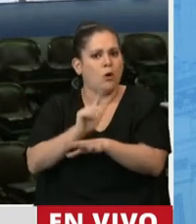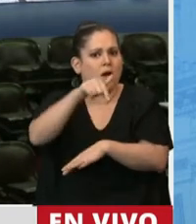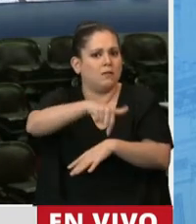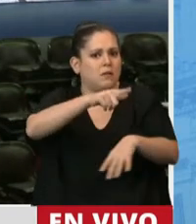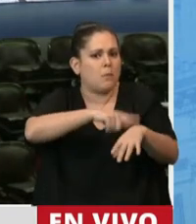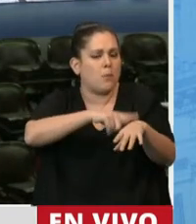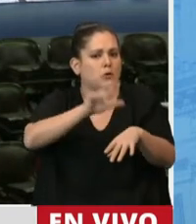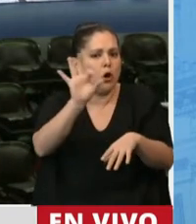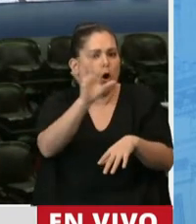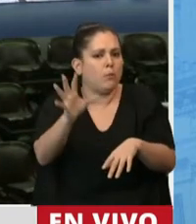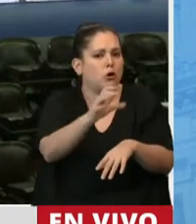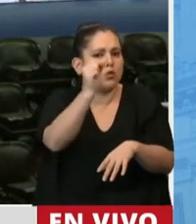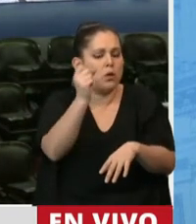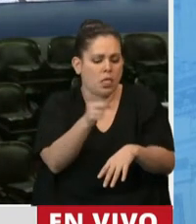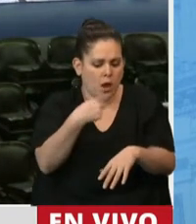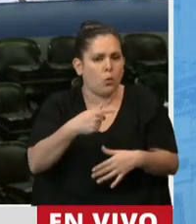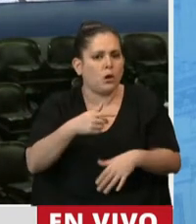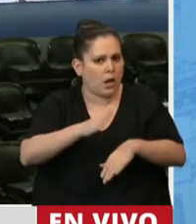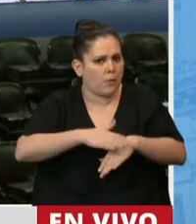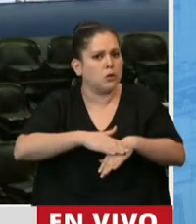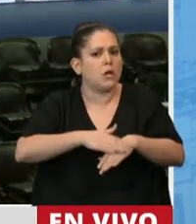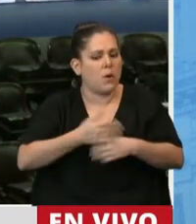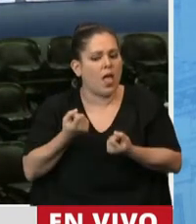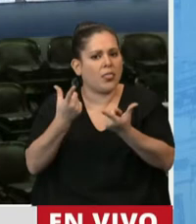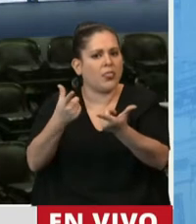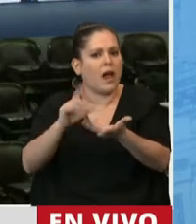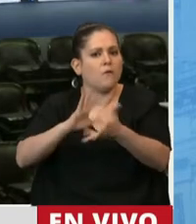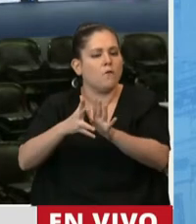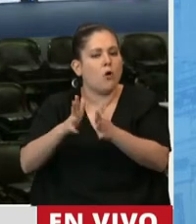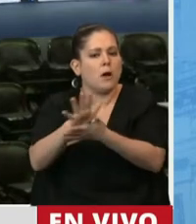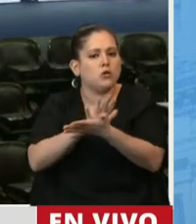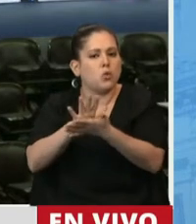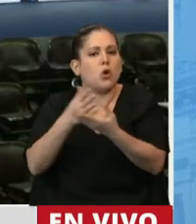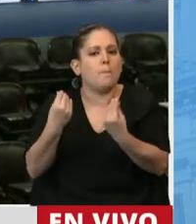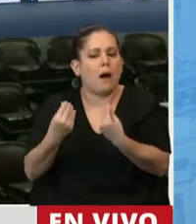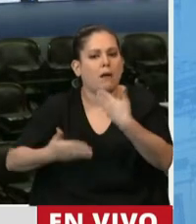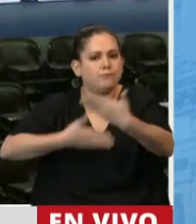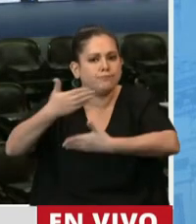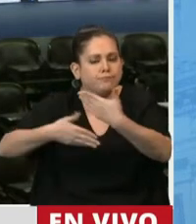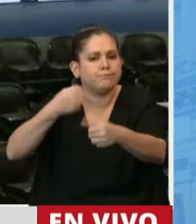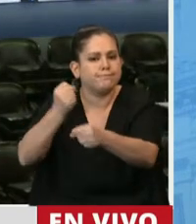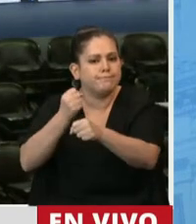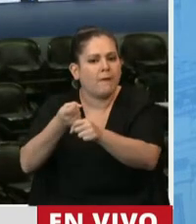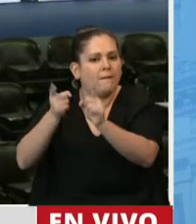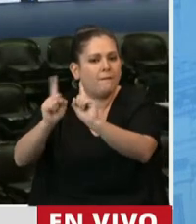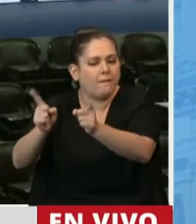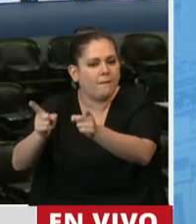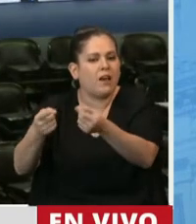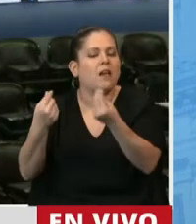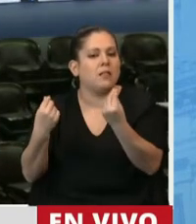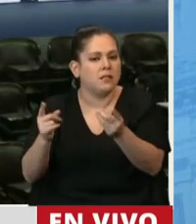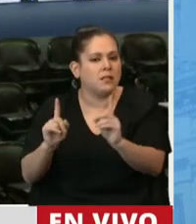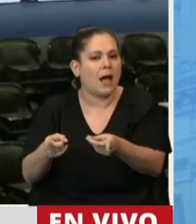y como que es nuestra tarea cumplir en darles las herramientas para que puedan seguir funcionando y seguir trabajando y generando,